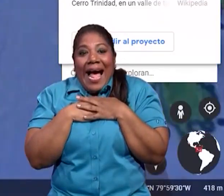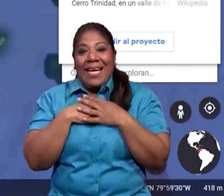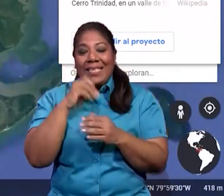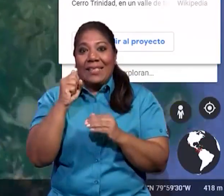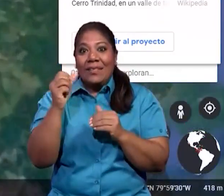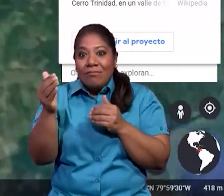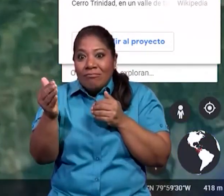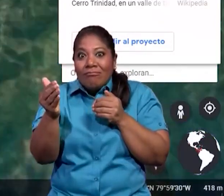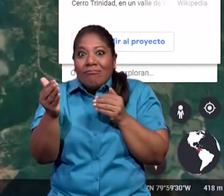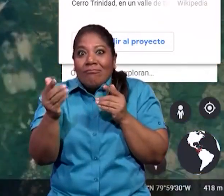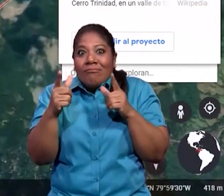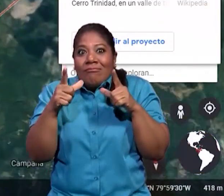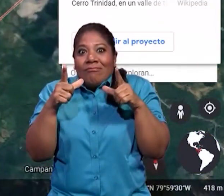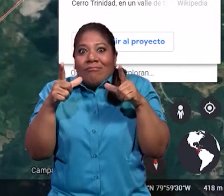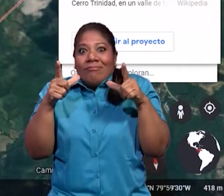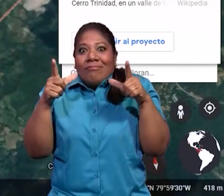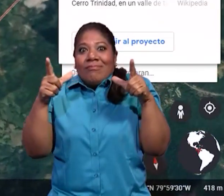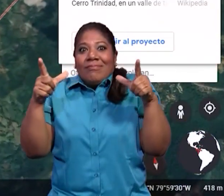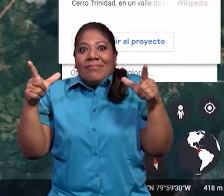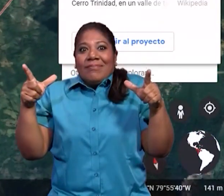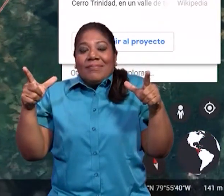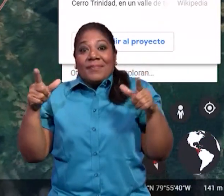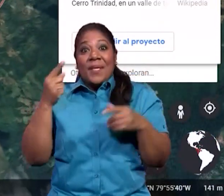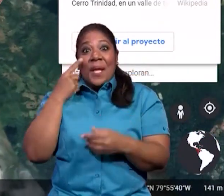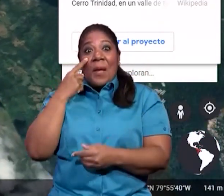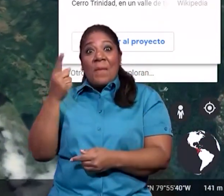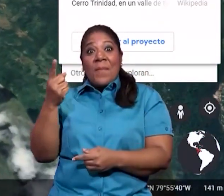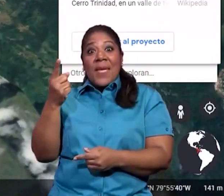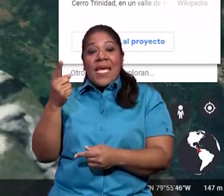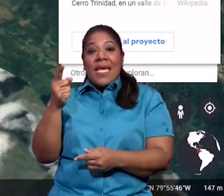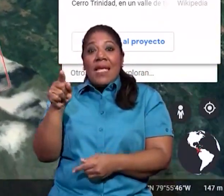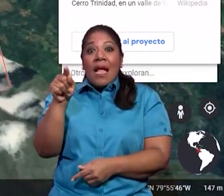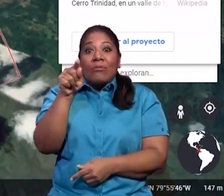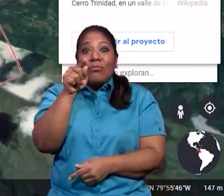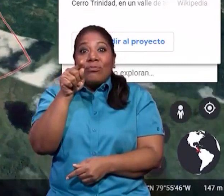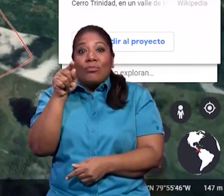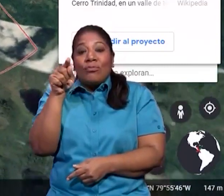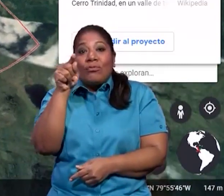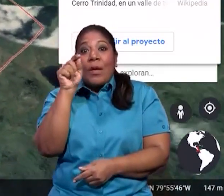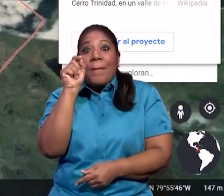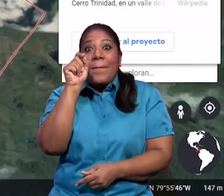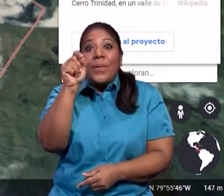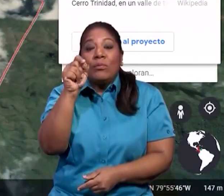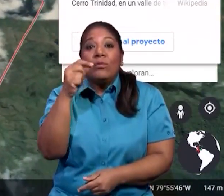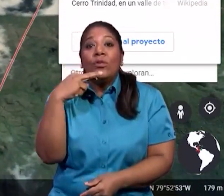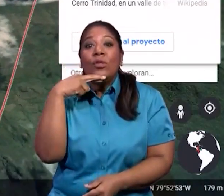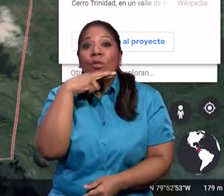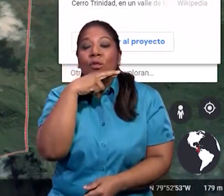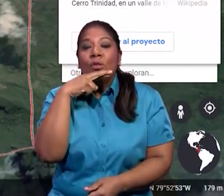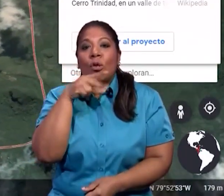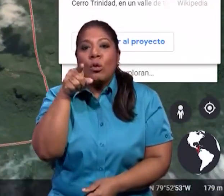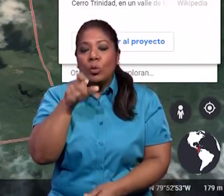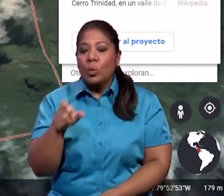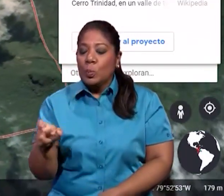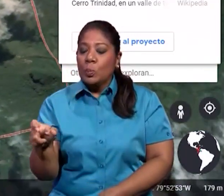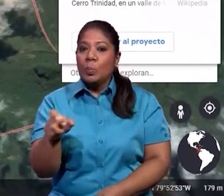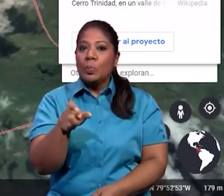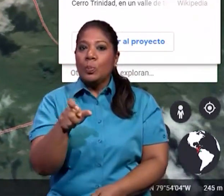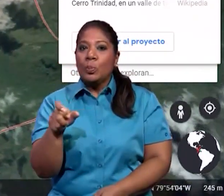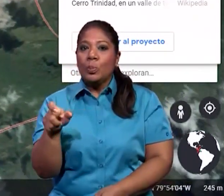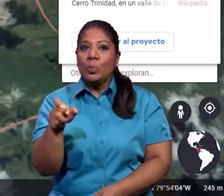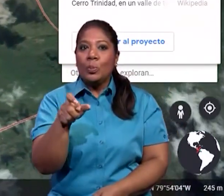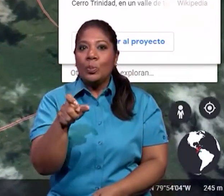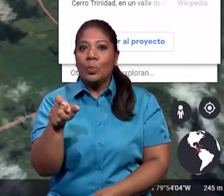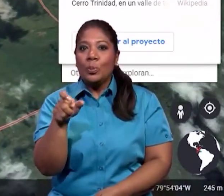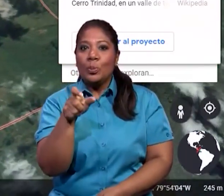acercando y se va acercando. ¿Por qué? Porque tú con el mouse, tú tratas de ubicarlo, que se